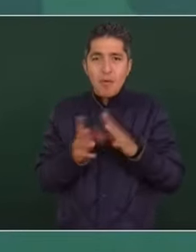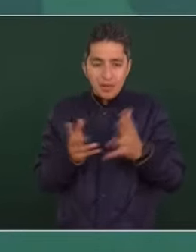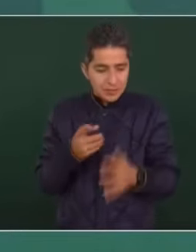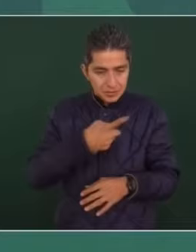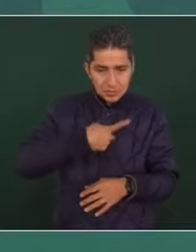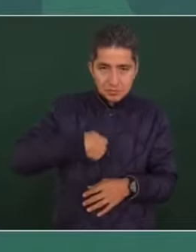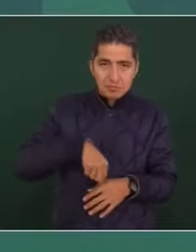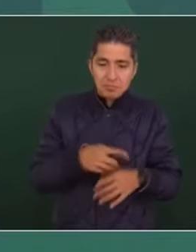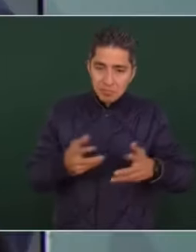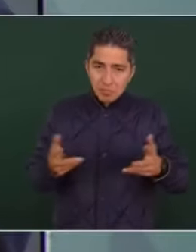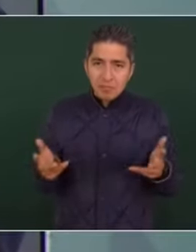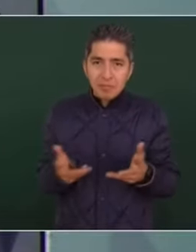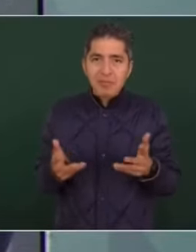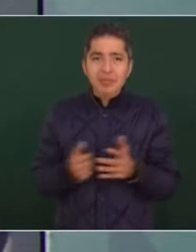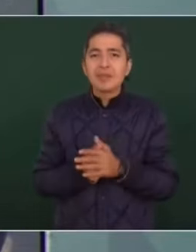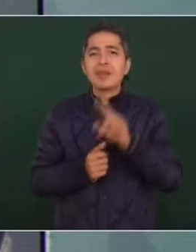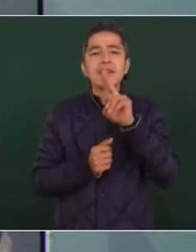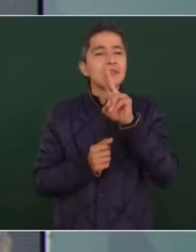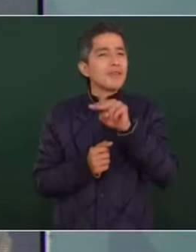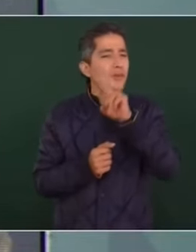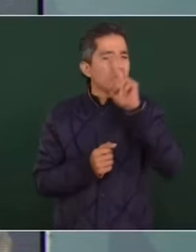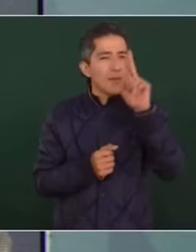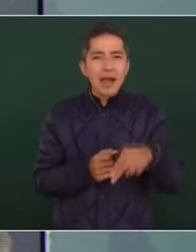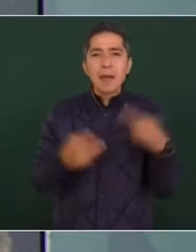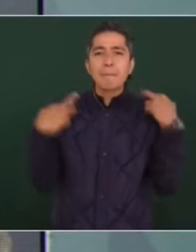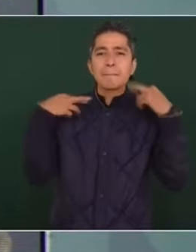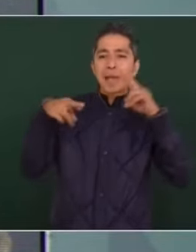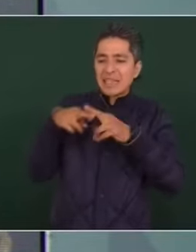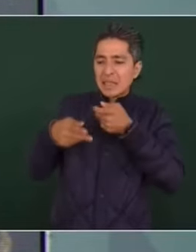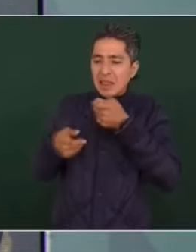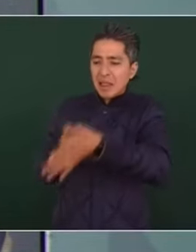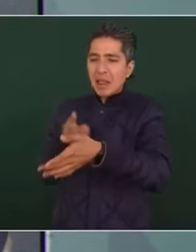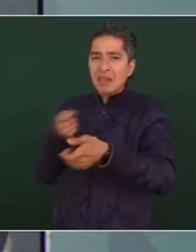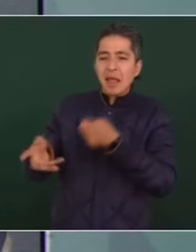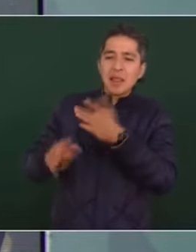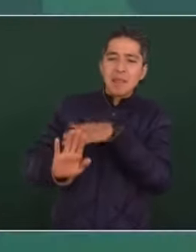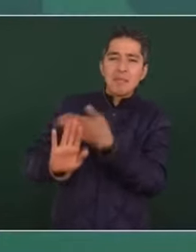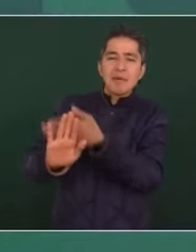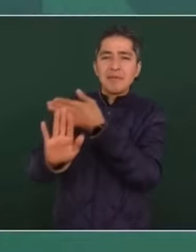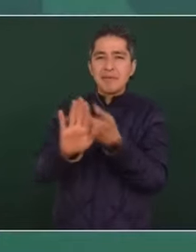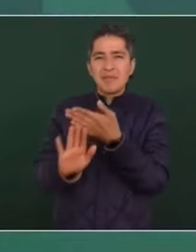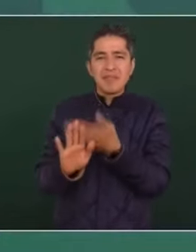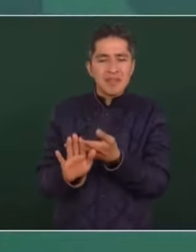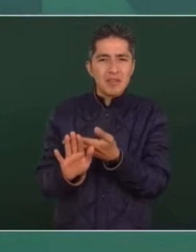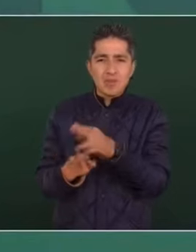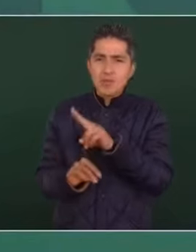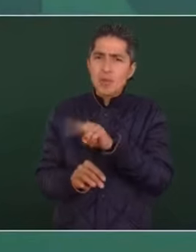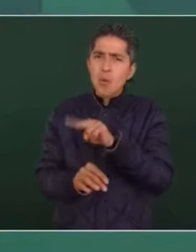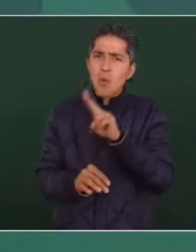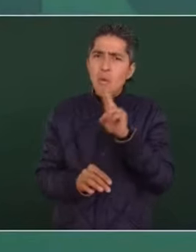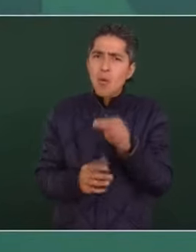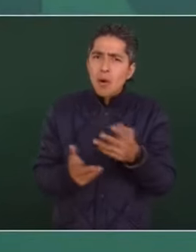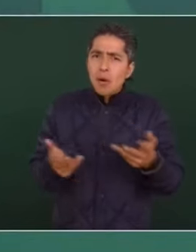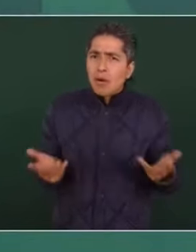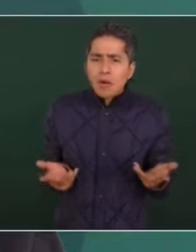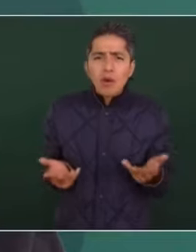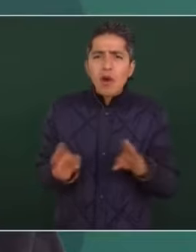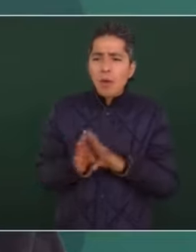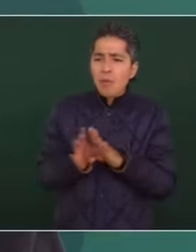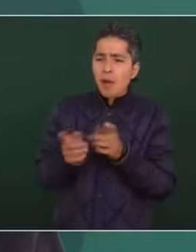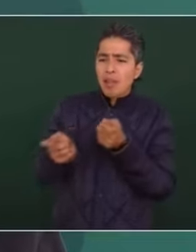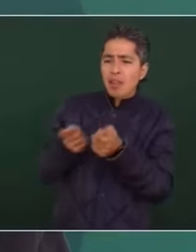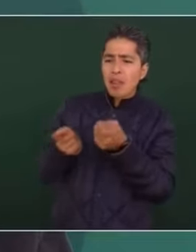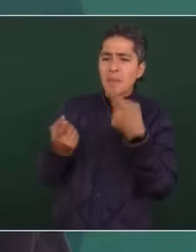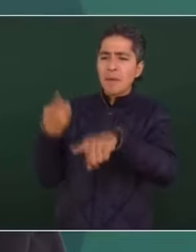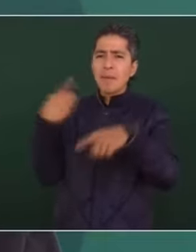y nunca desprestigiar a los maestros, nunca se había hecho, nunca habían ninguneado tanto a